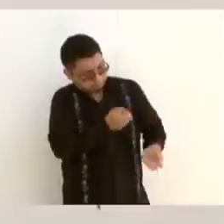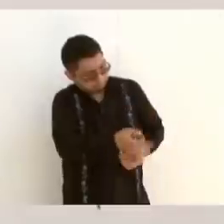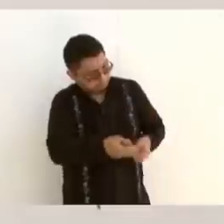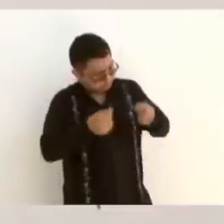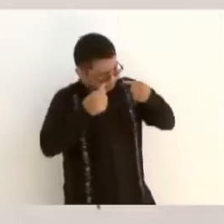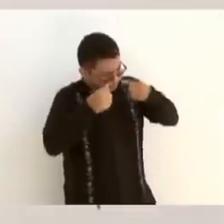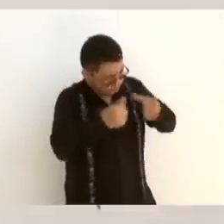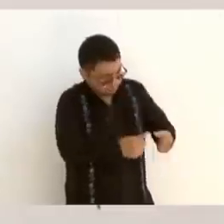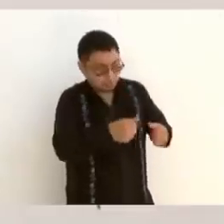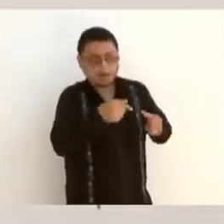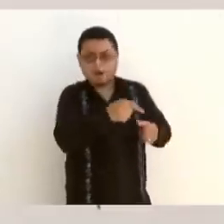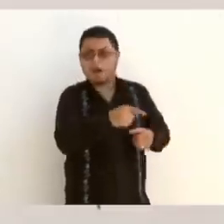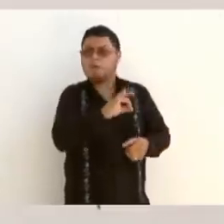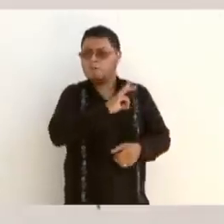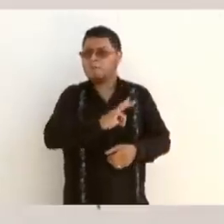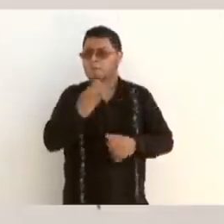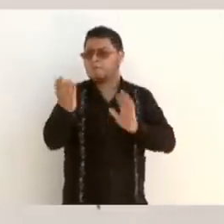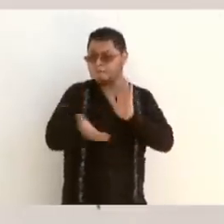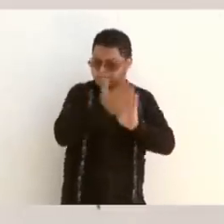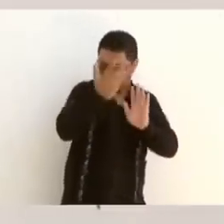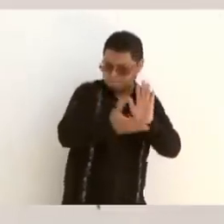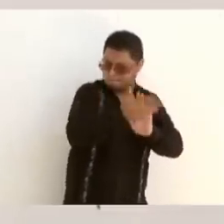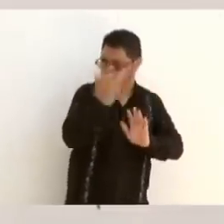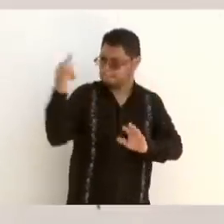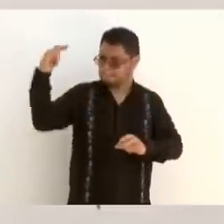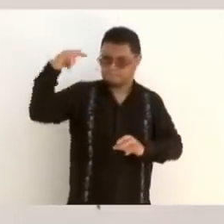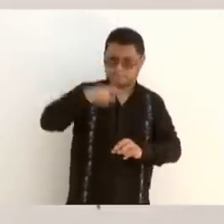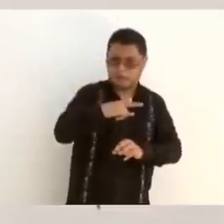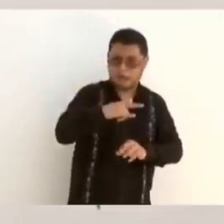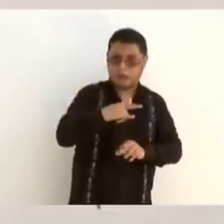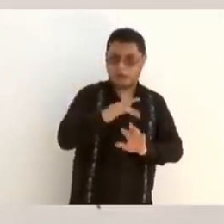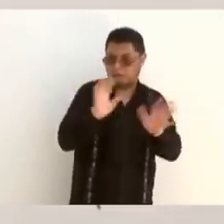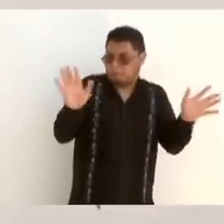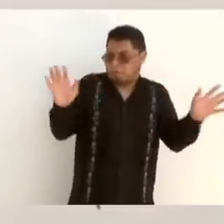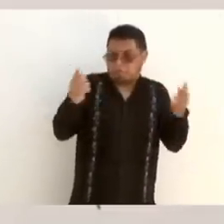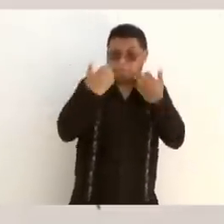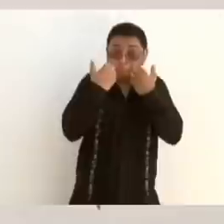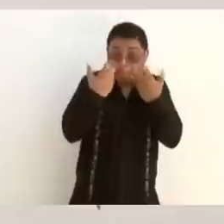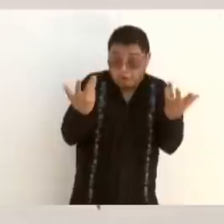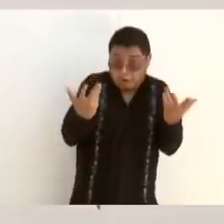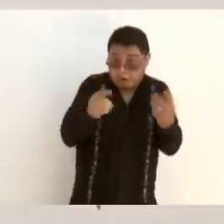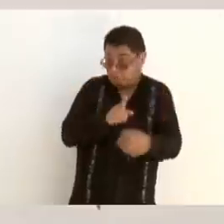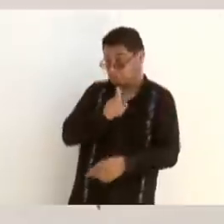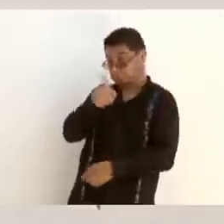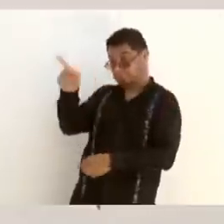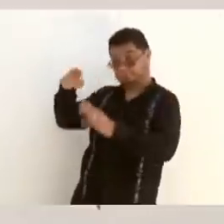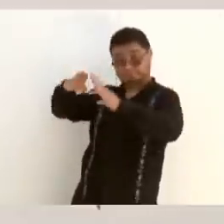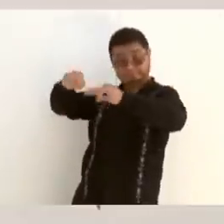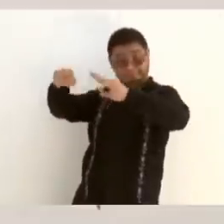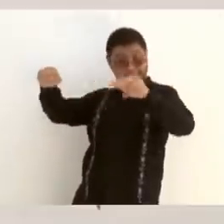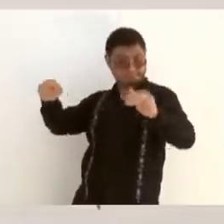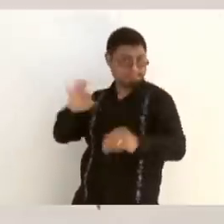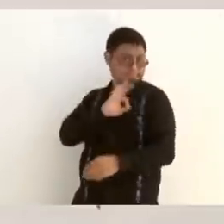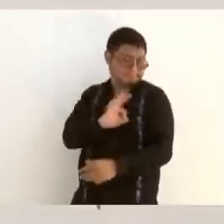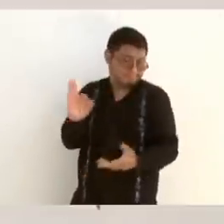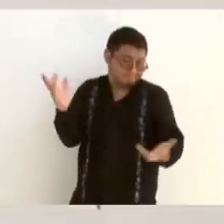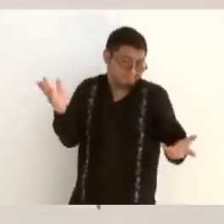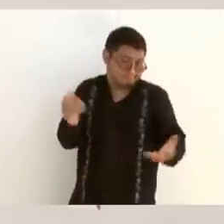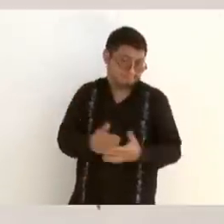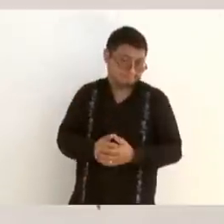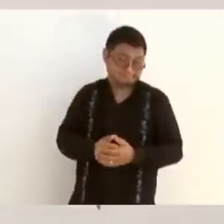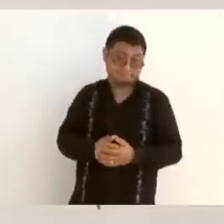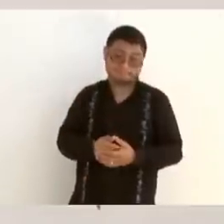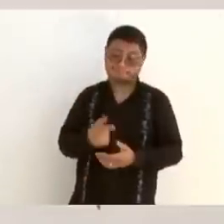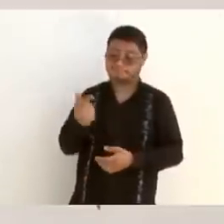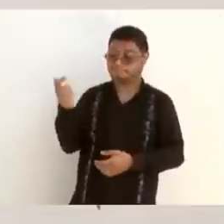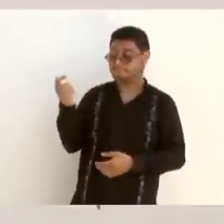se puede hacer un aeropuerto hasta en el mar. El asunto es el costo